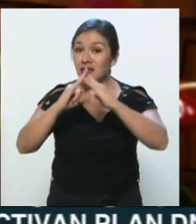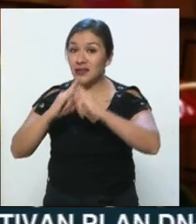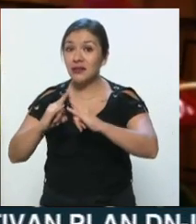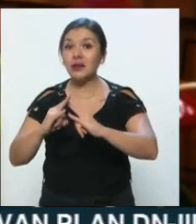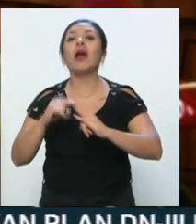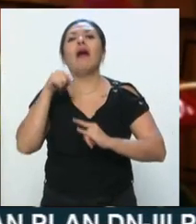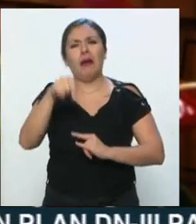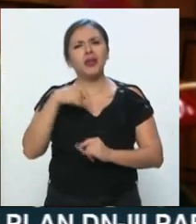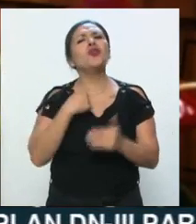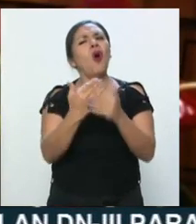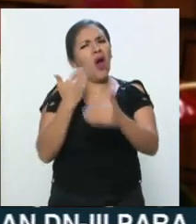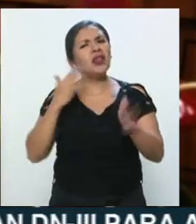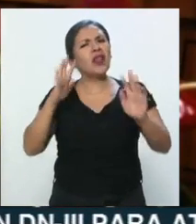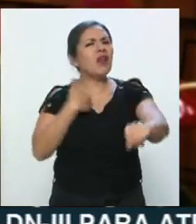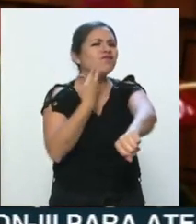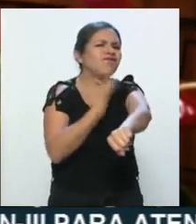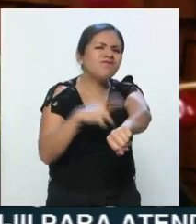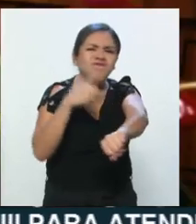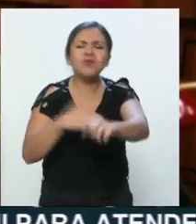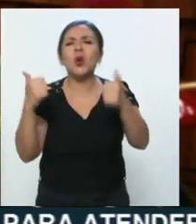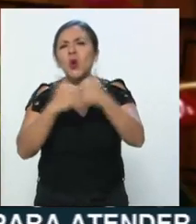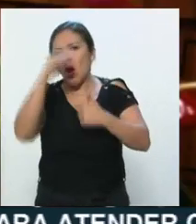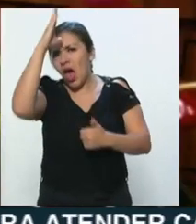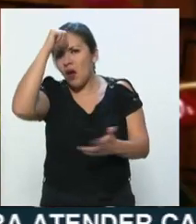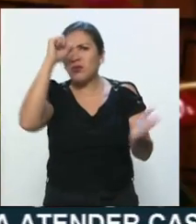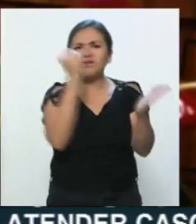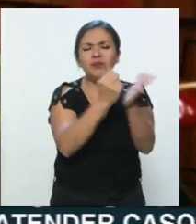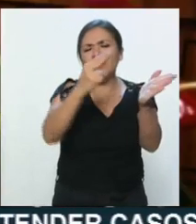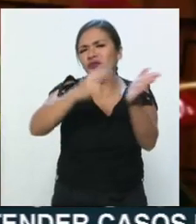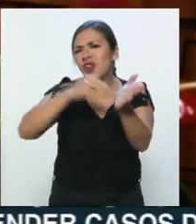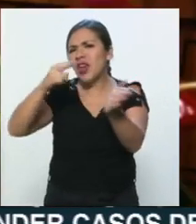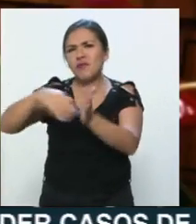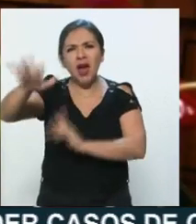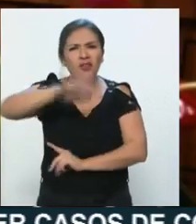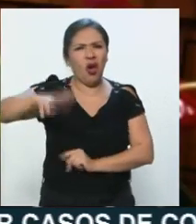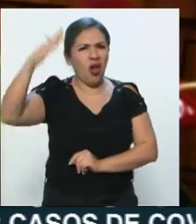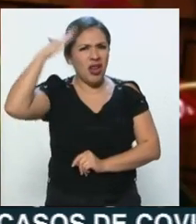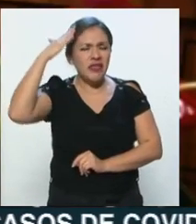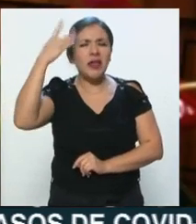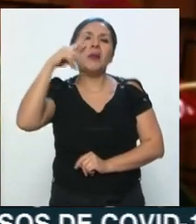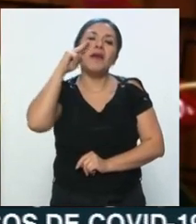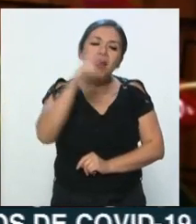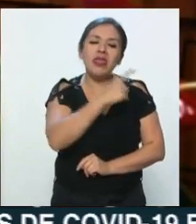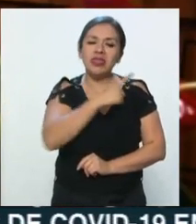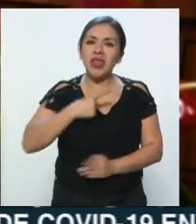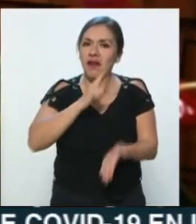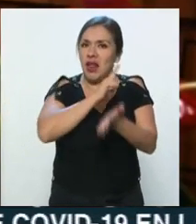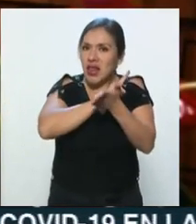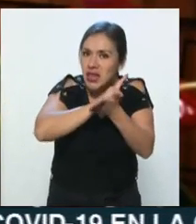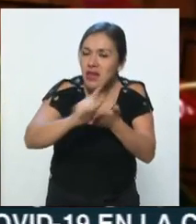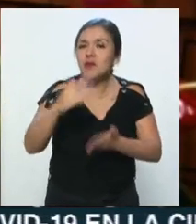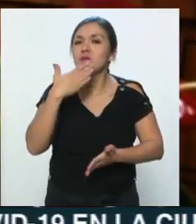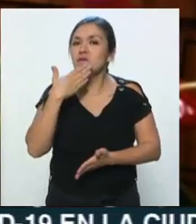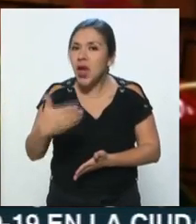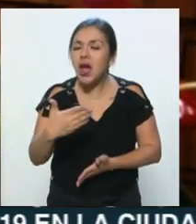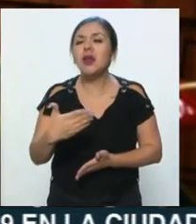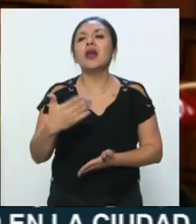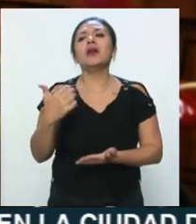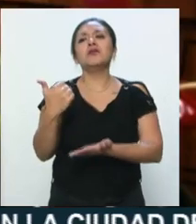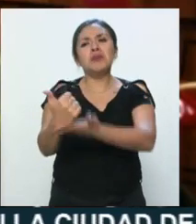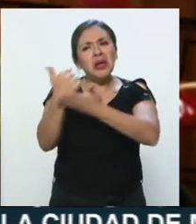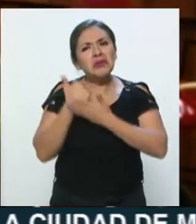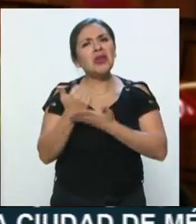veníamos haciendo algún trabajo, hicimos un convenio con todos los liderazgos para que quedaran limpios y nos ayudan a hacer hasta